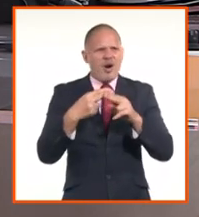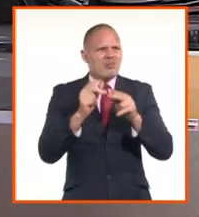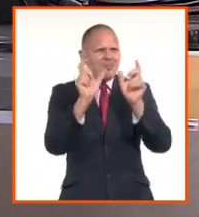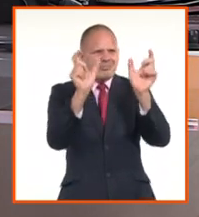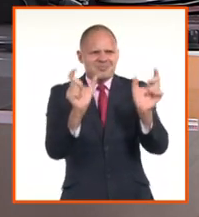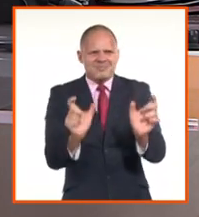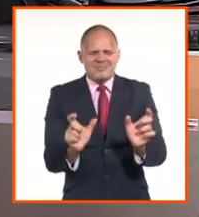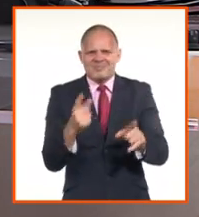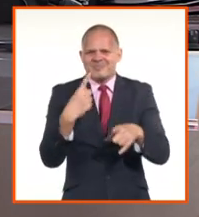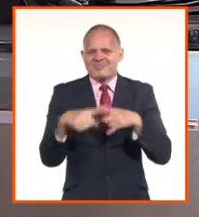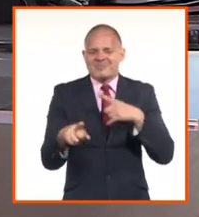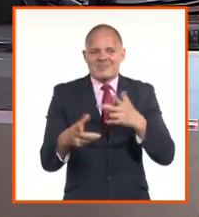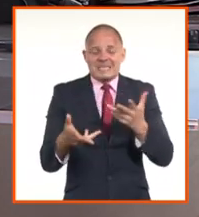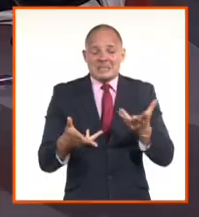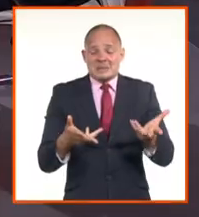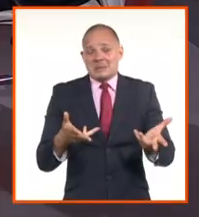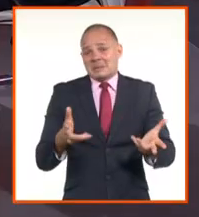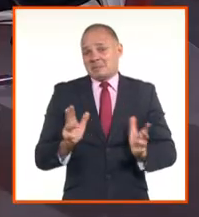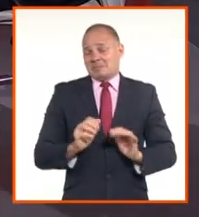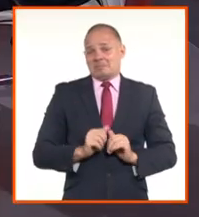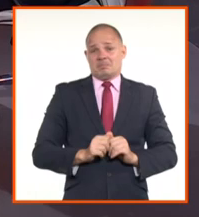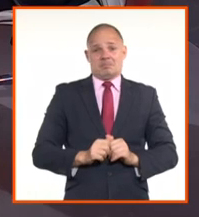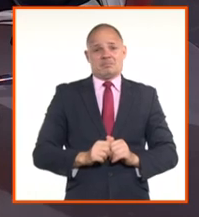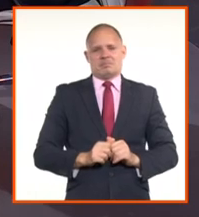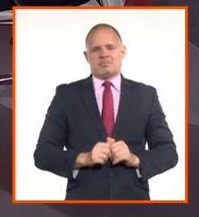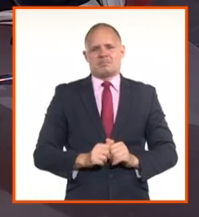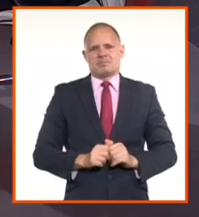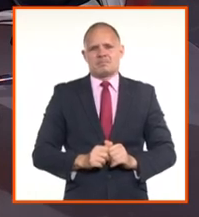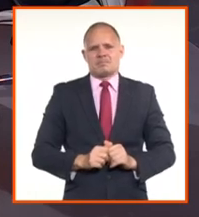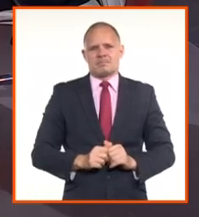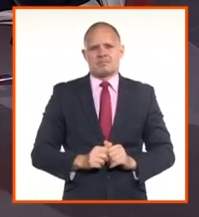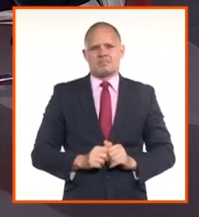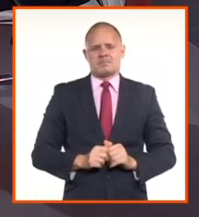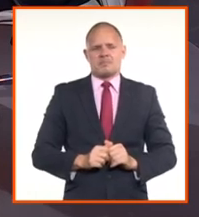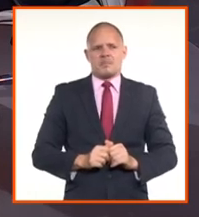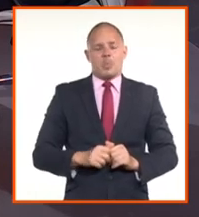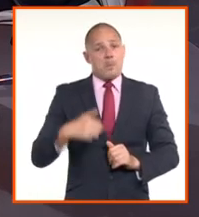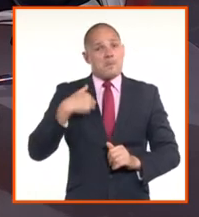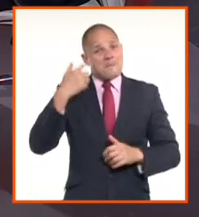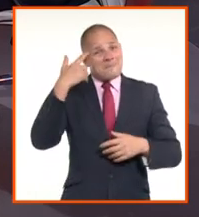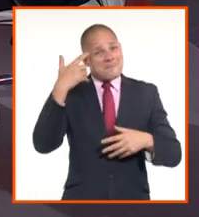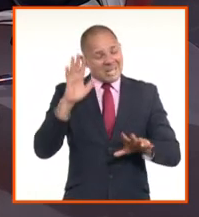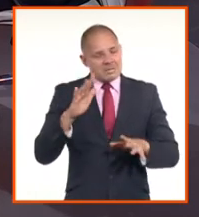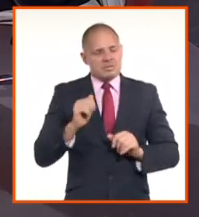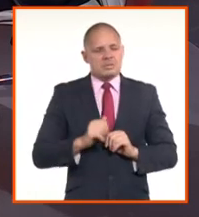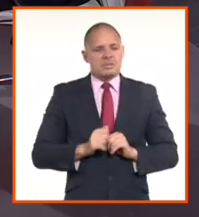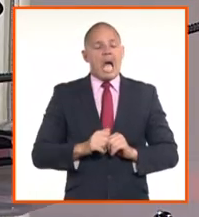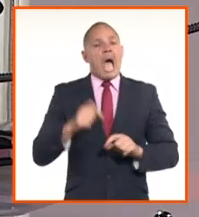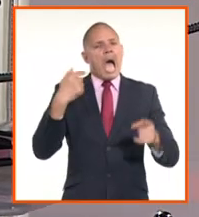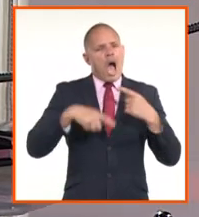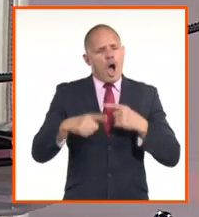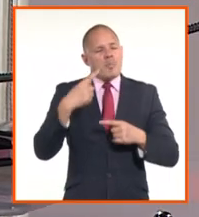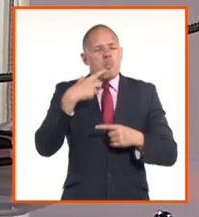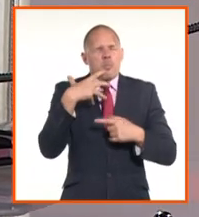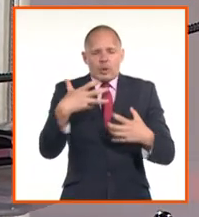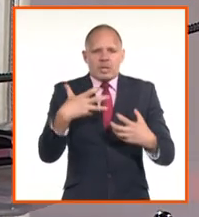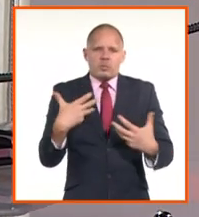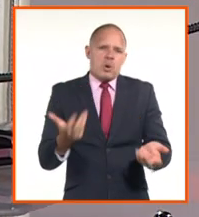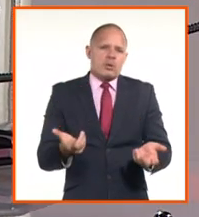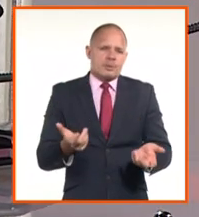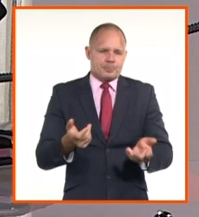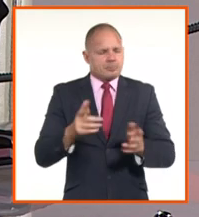personas incluso que no hacen este tipo de operación. Yo creo que lo más importante, sobre todo para entender, es que mañana